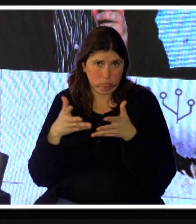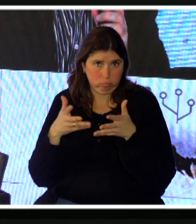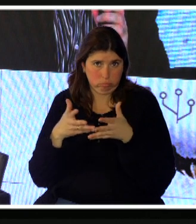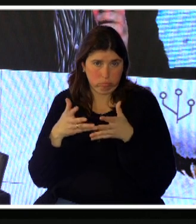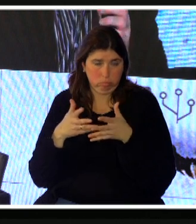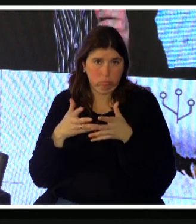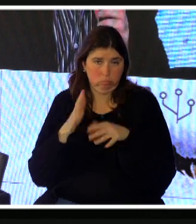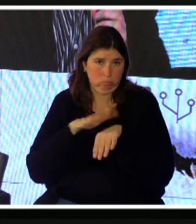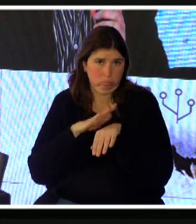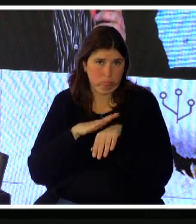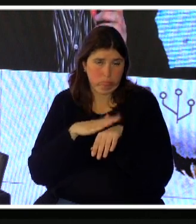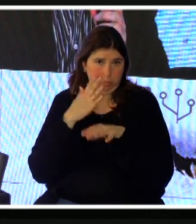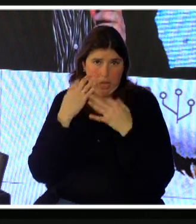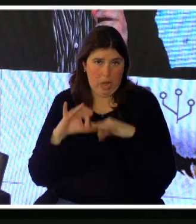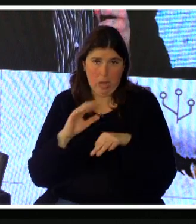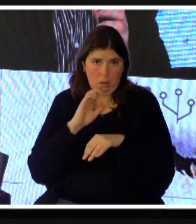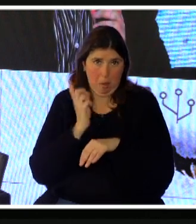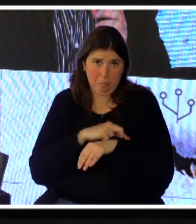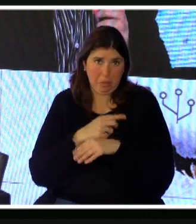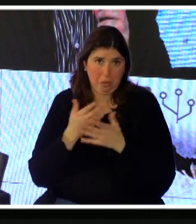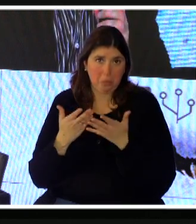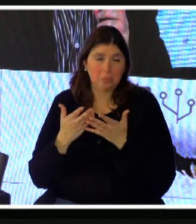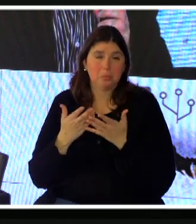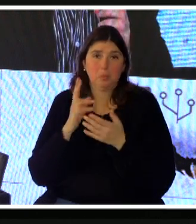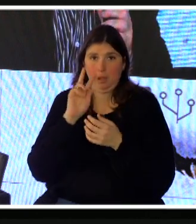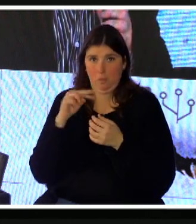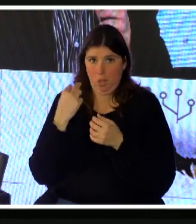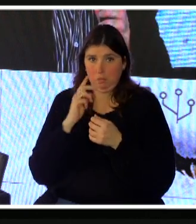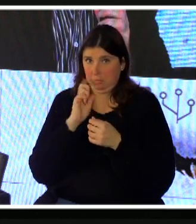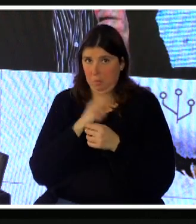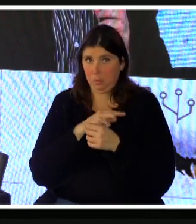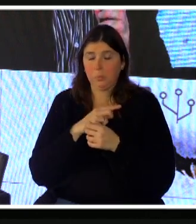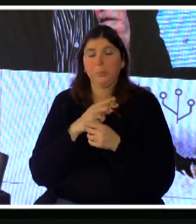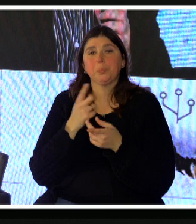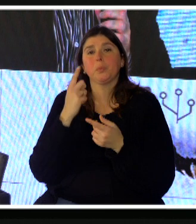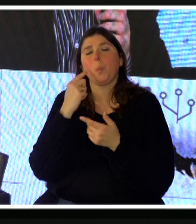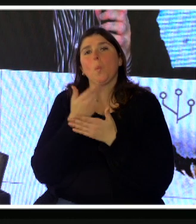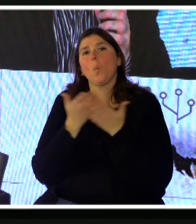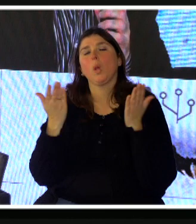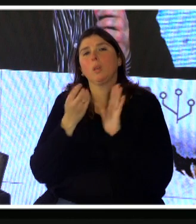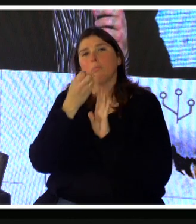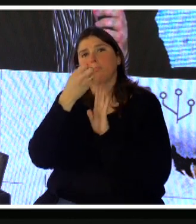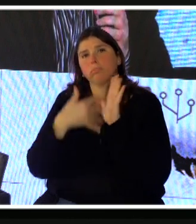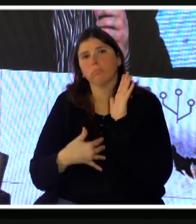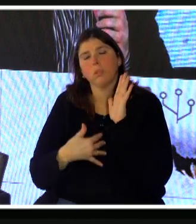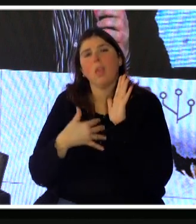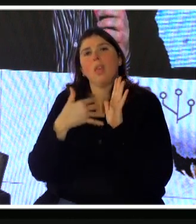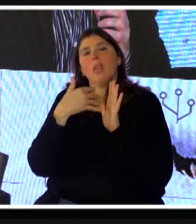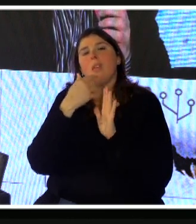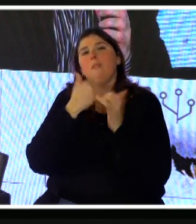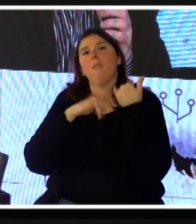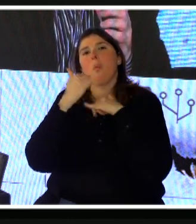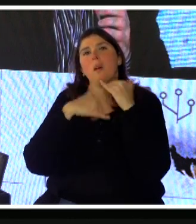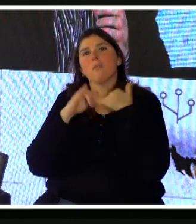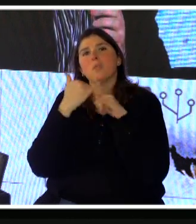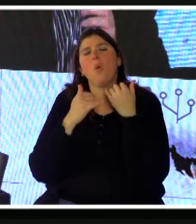relativamente rápido, como van ver enseguida, y lo que muestra es despliega información sobre qué hay por